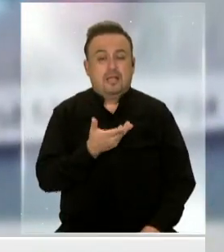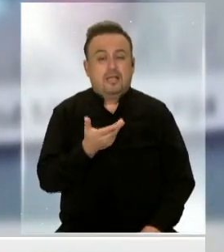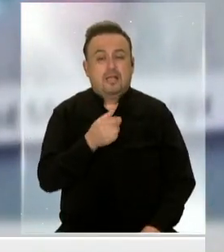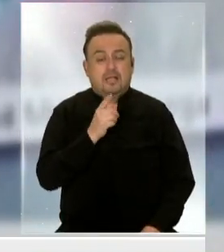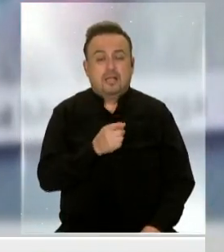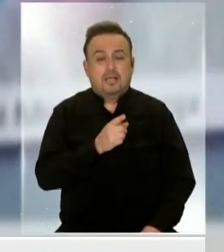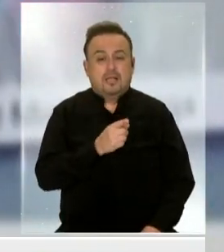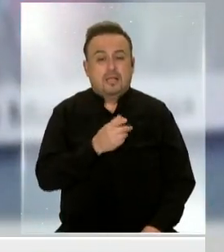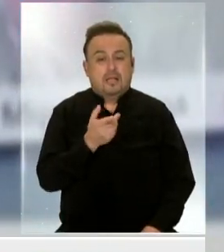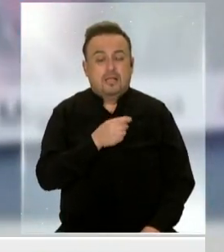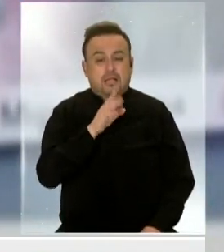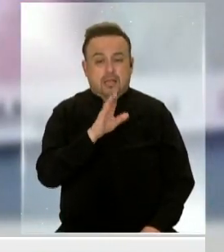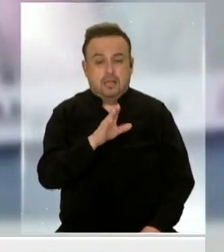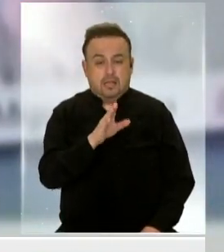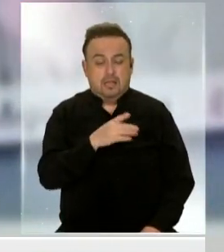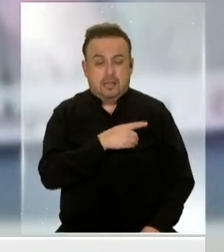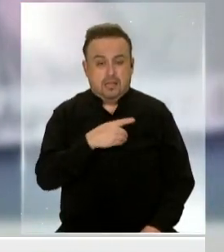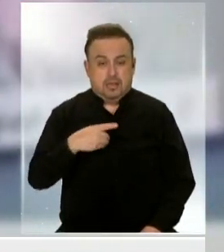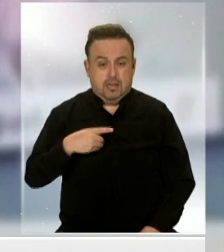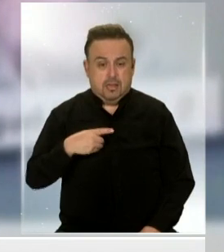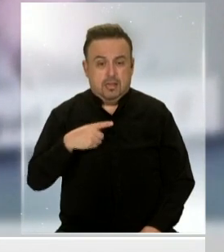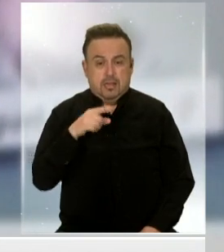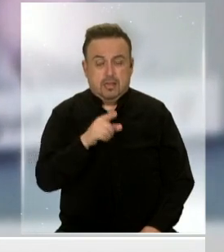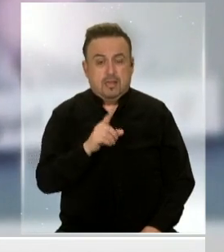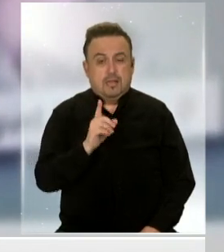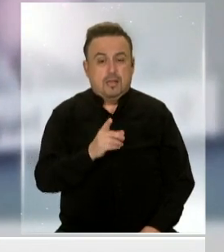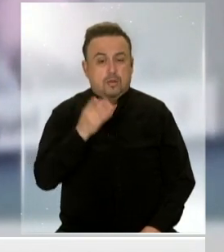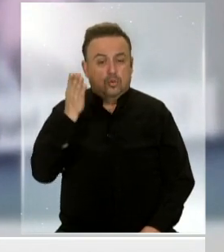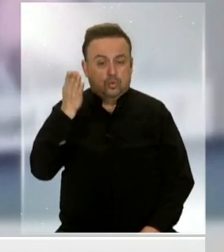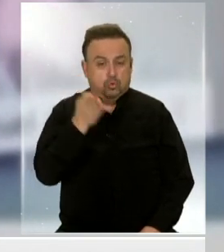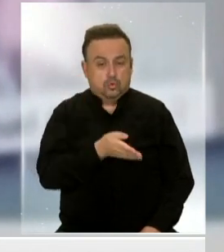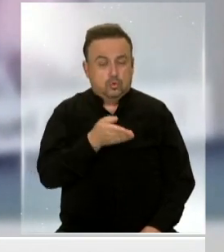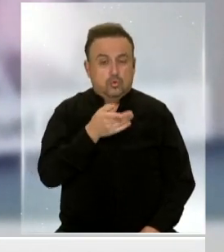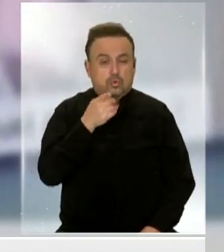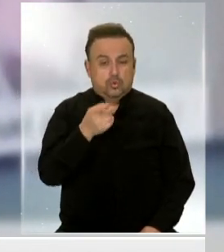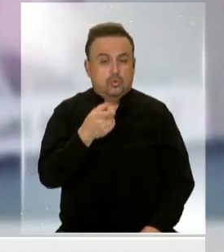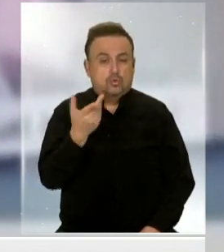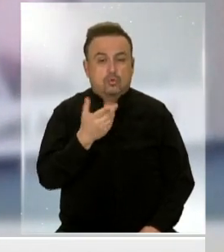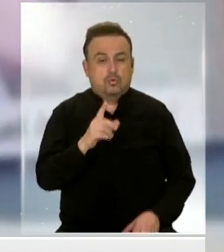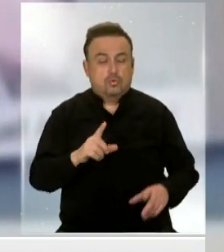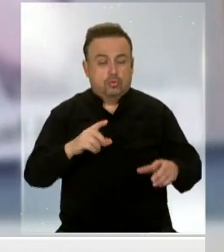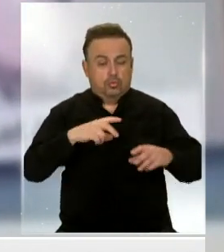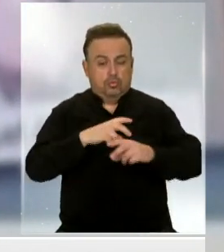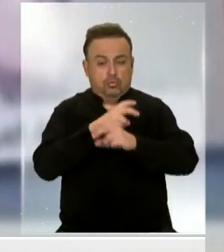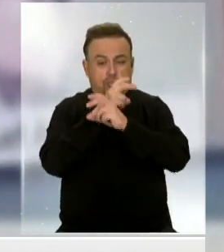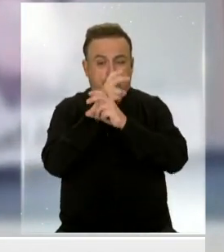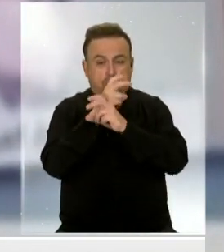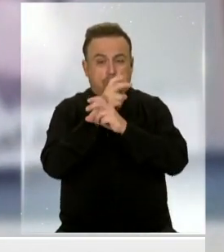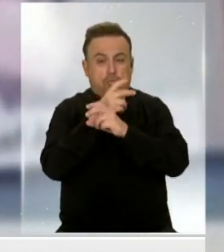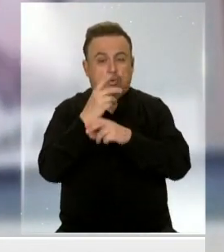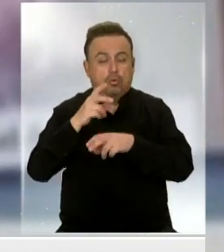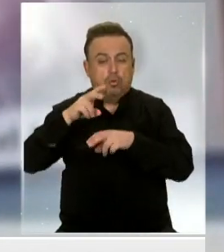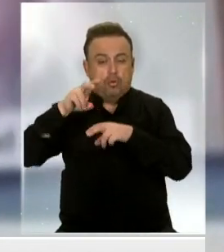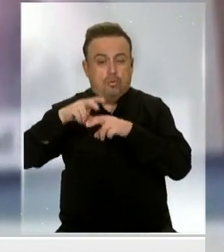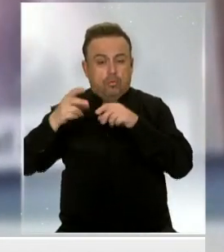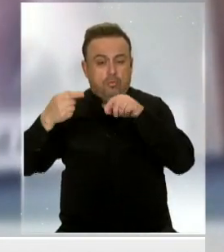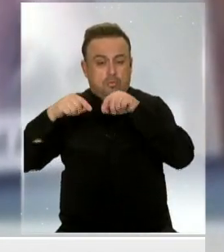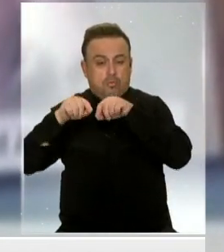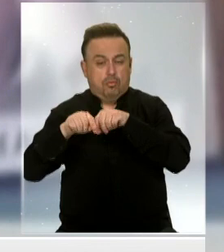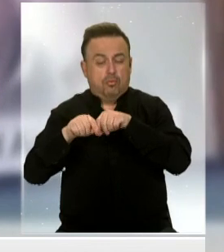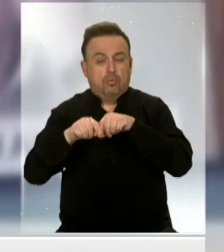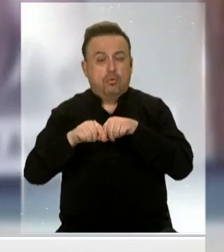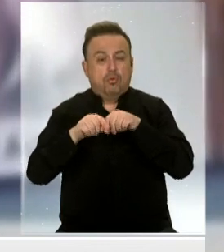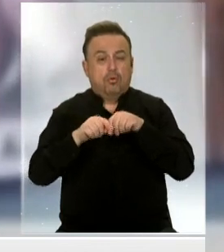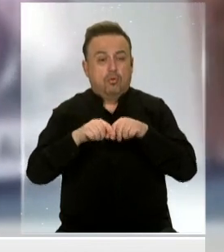en definitiva, el siguiente es el caso. Un diputado ha sido suspendido porque protagonizó esta polémica escena junto a su pareja cuando se